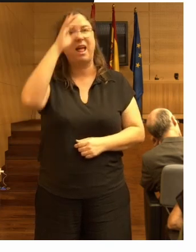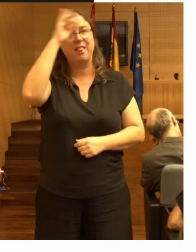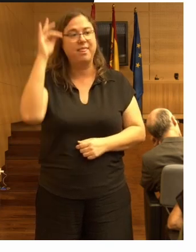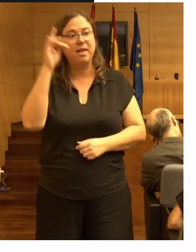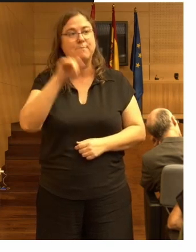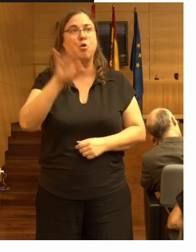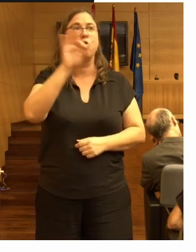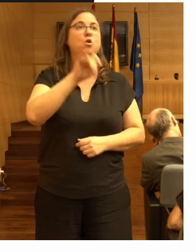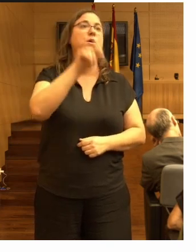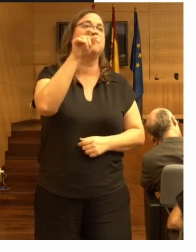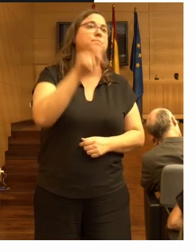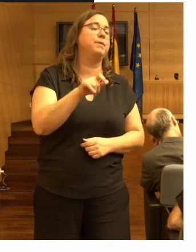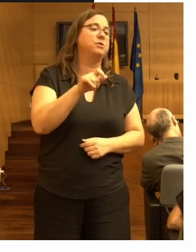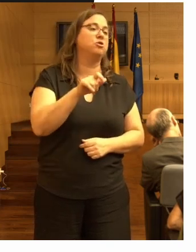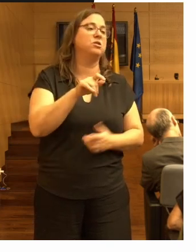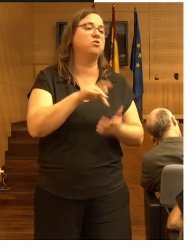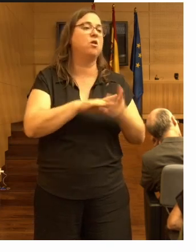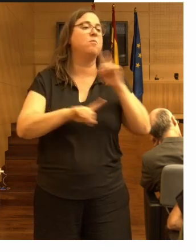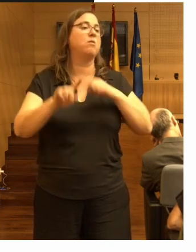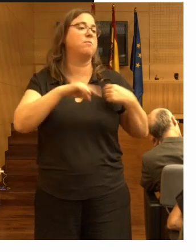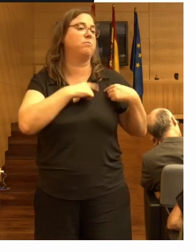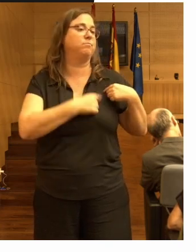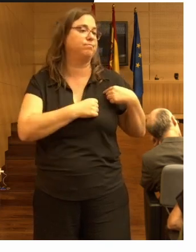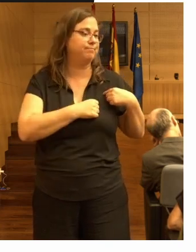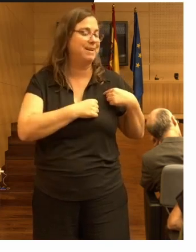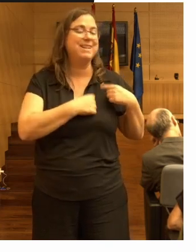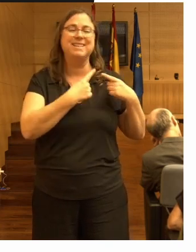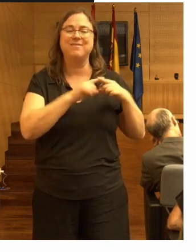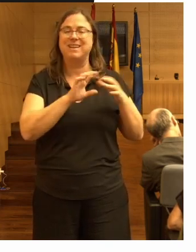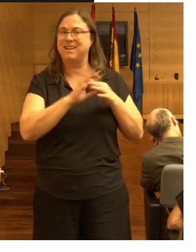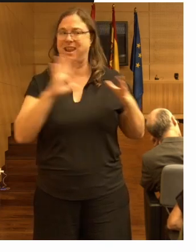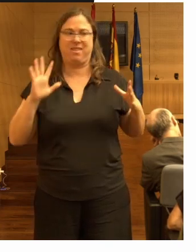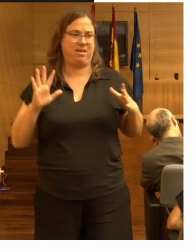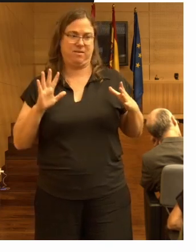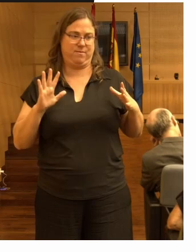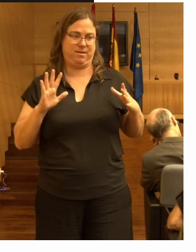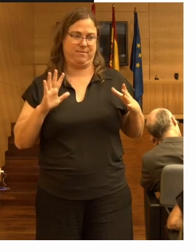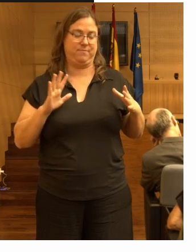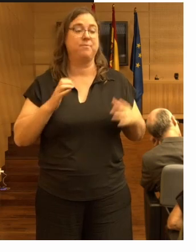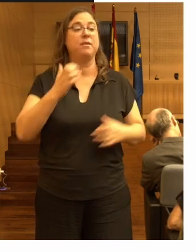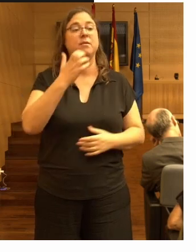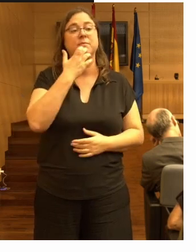persona con problemas vasculares nada que ver como nos ha dicho Elizabeth